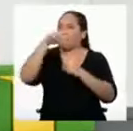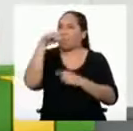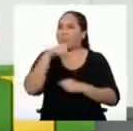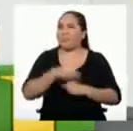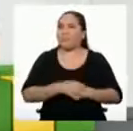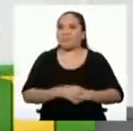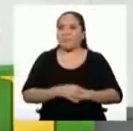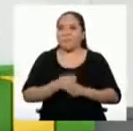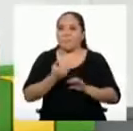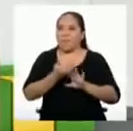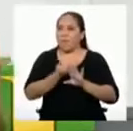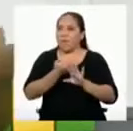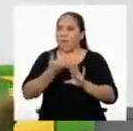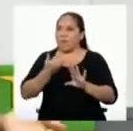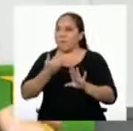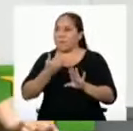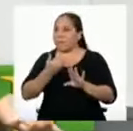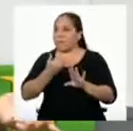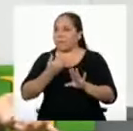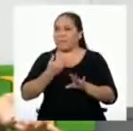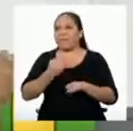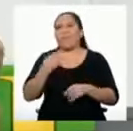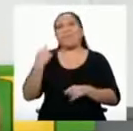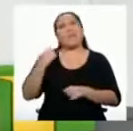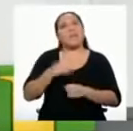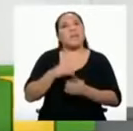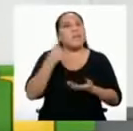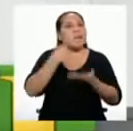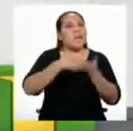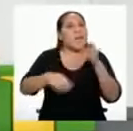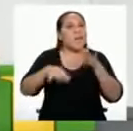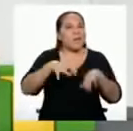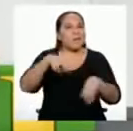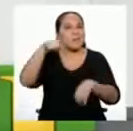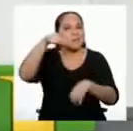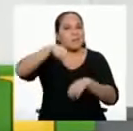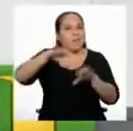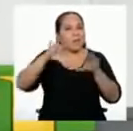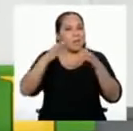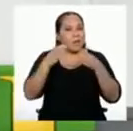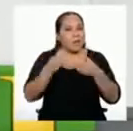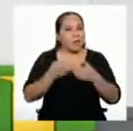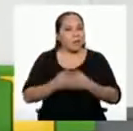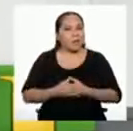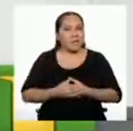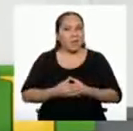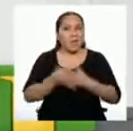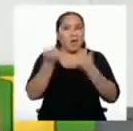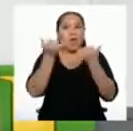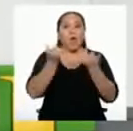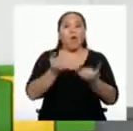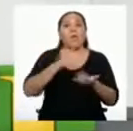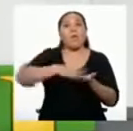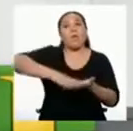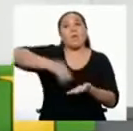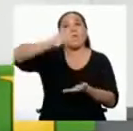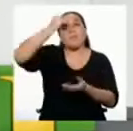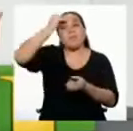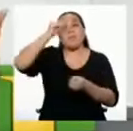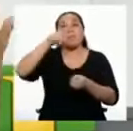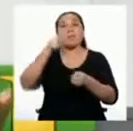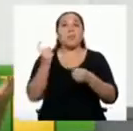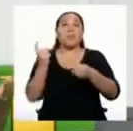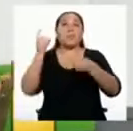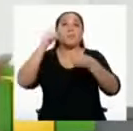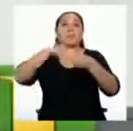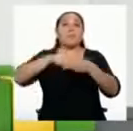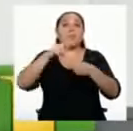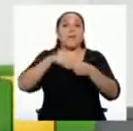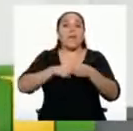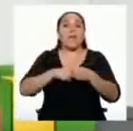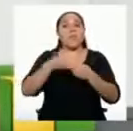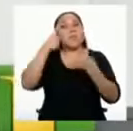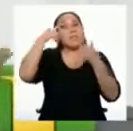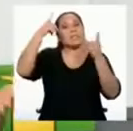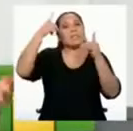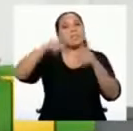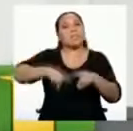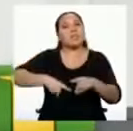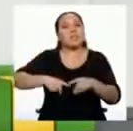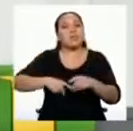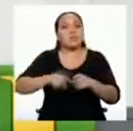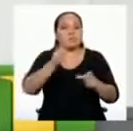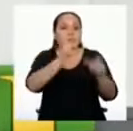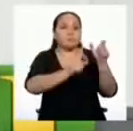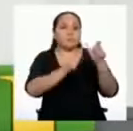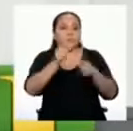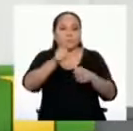Pero antes, ¿qué es lo que revisaremos en esta sesión? Hoy aprenderás a participar en asuntos públicos, haciendo